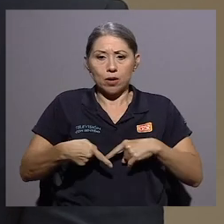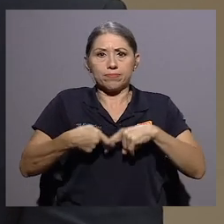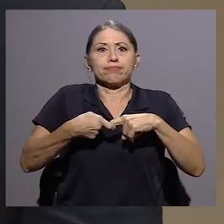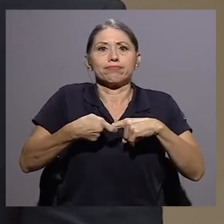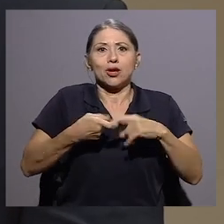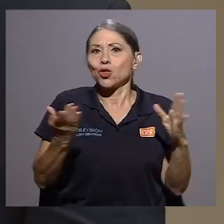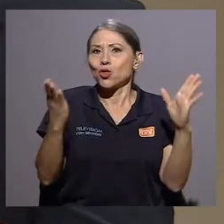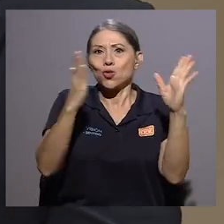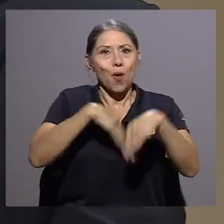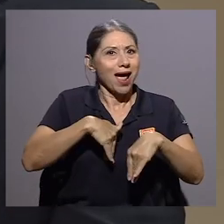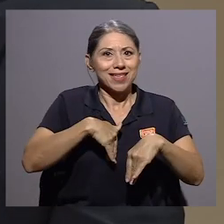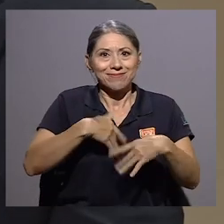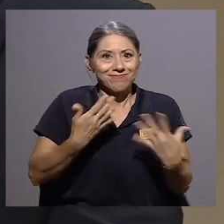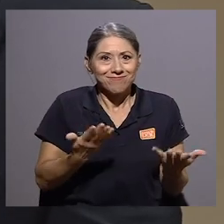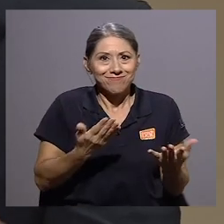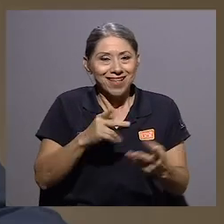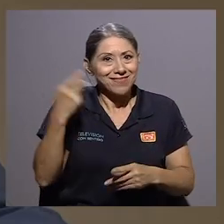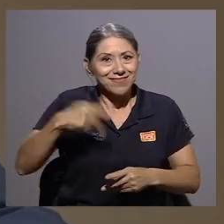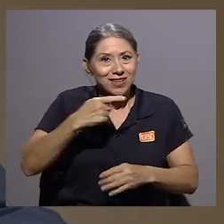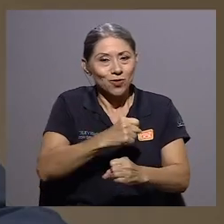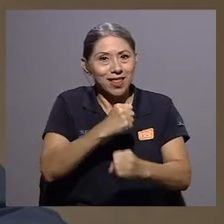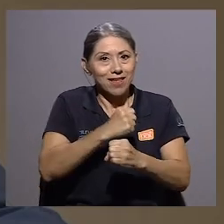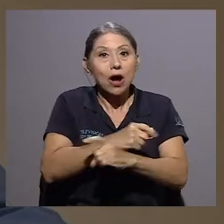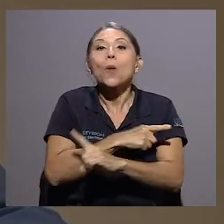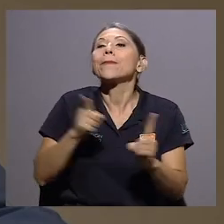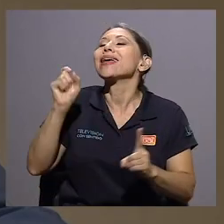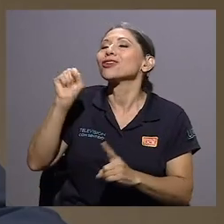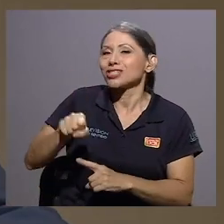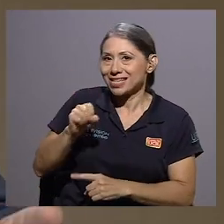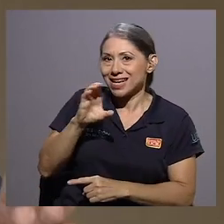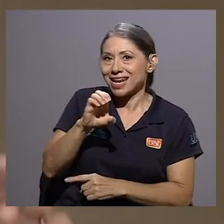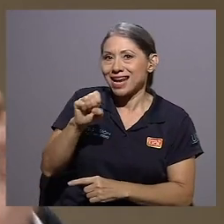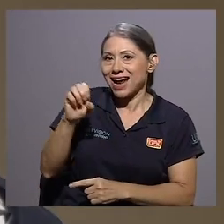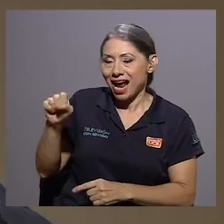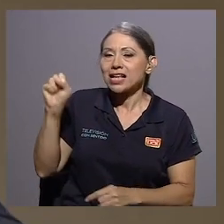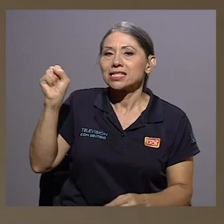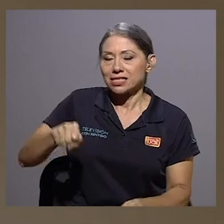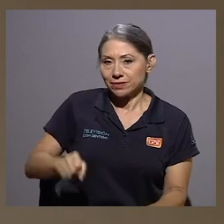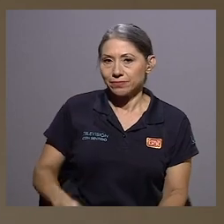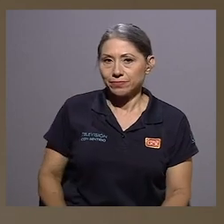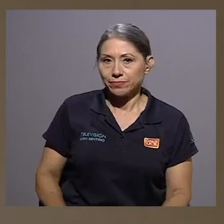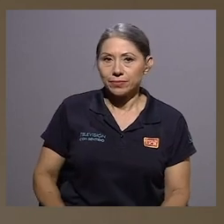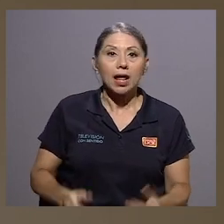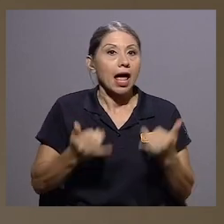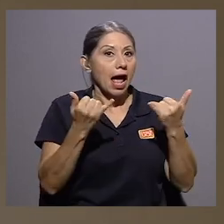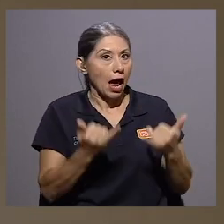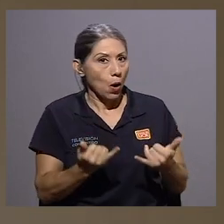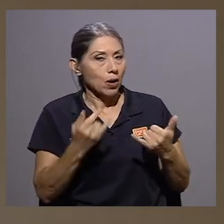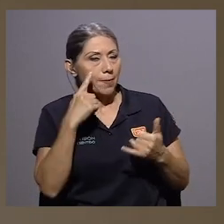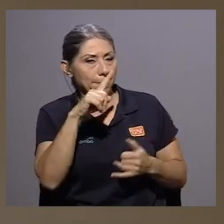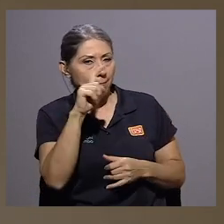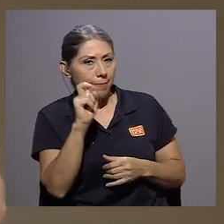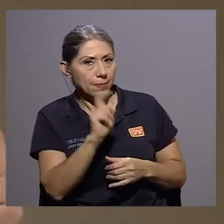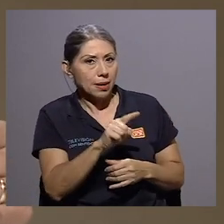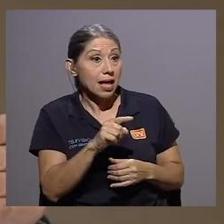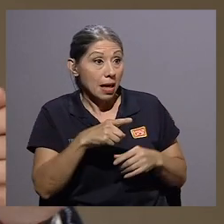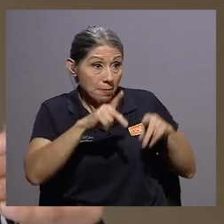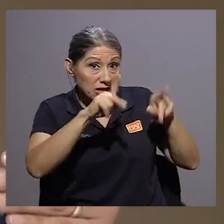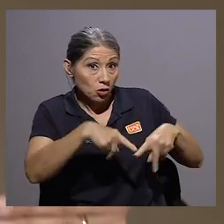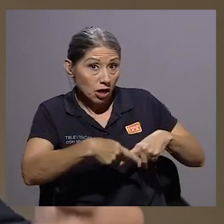trabajo está suspendido, no puede haber riesgo del trabajo. Pero sí hay cobertura de la caja. Voy con tres preguntas muy informativas para este cierre.